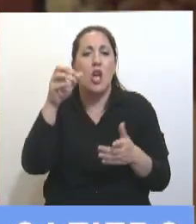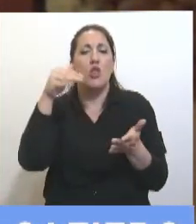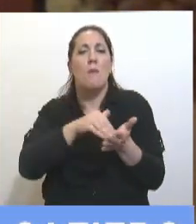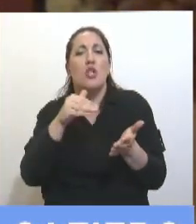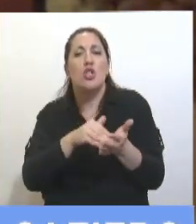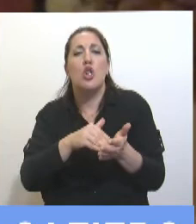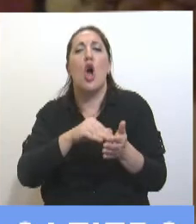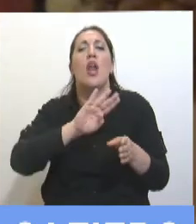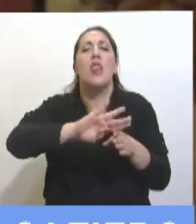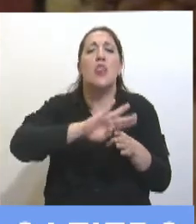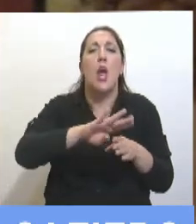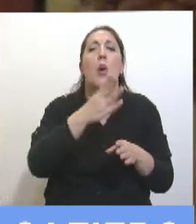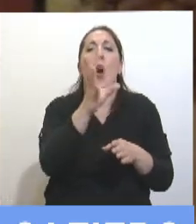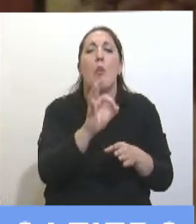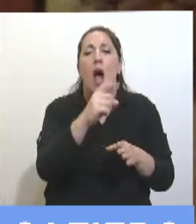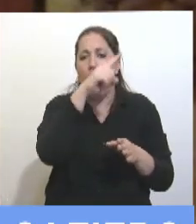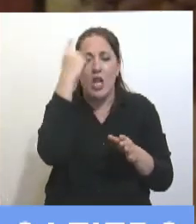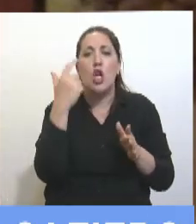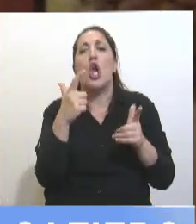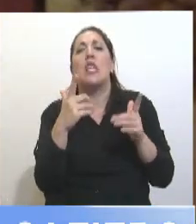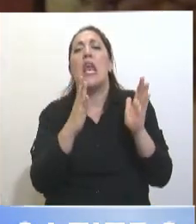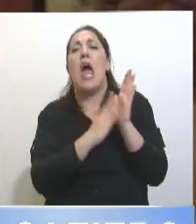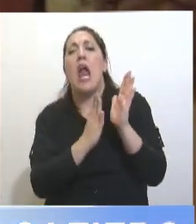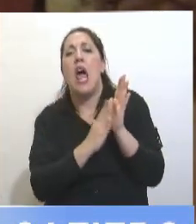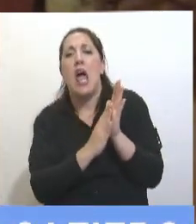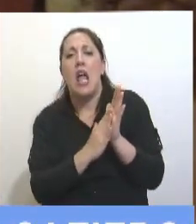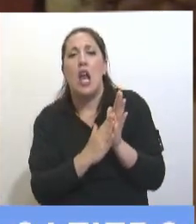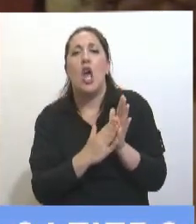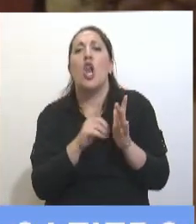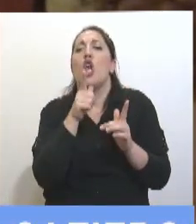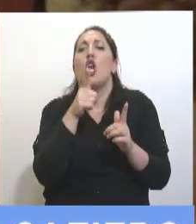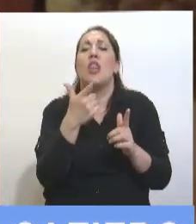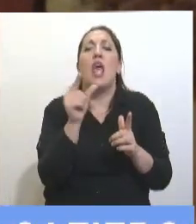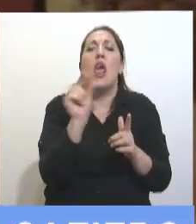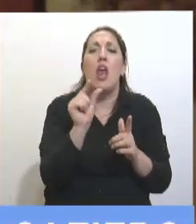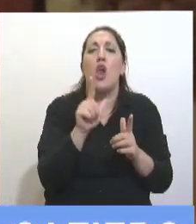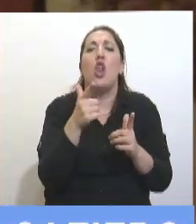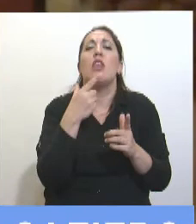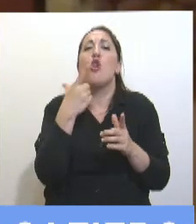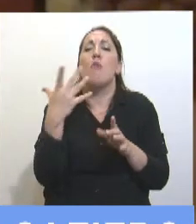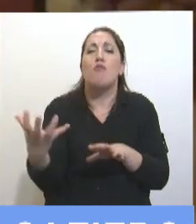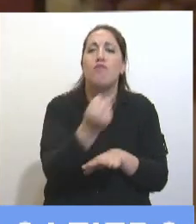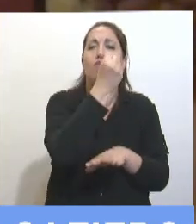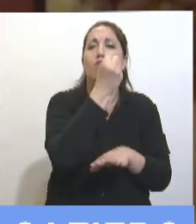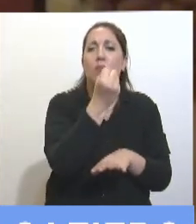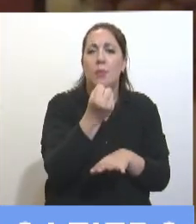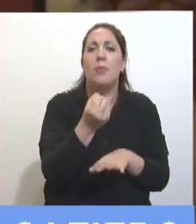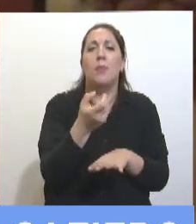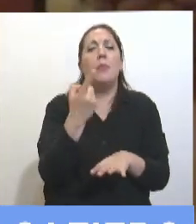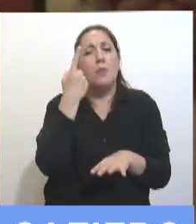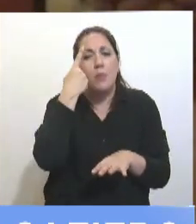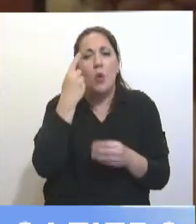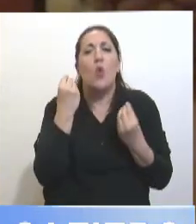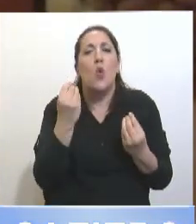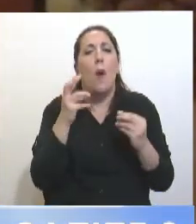Banco Nación. ¿Qué no tomó garantía el Banco Nación? No tiene hipoteca, no tiene prendas. ¿Por qué no activamos su